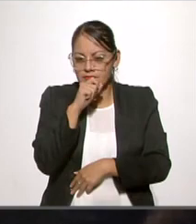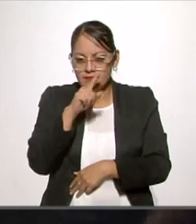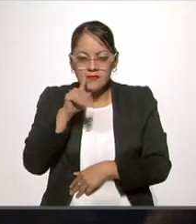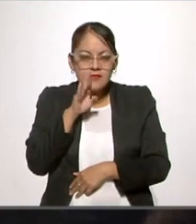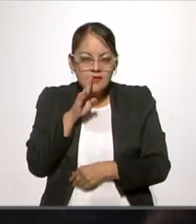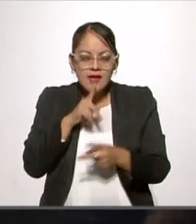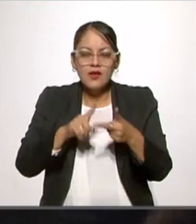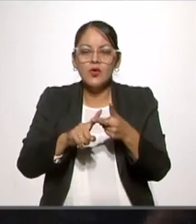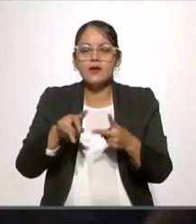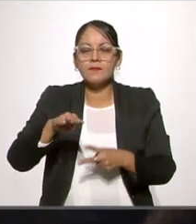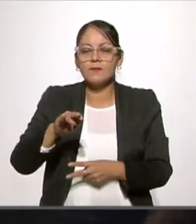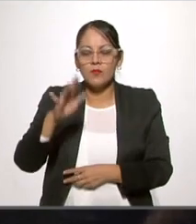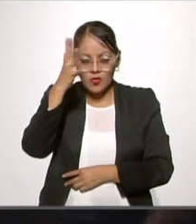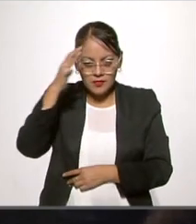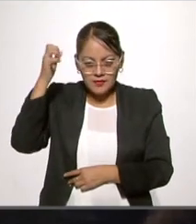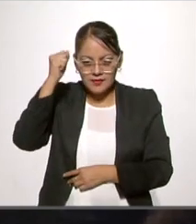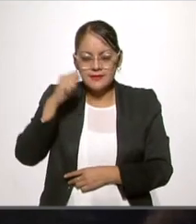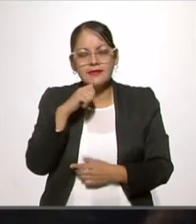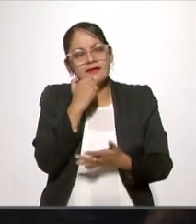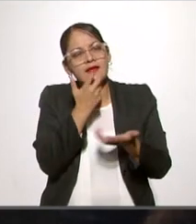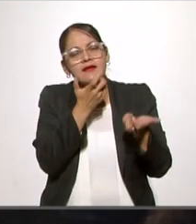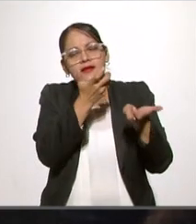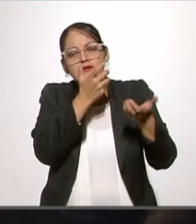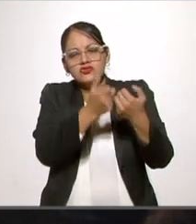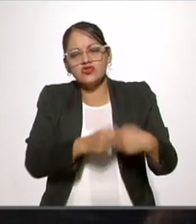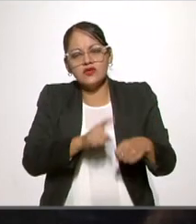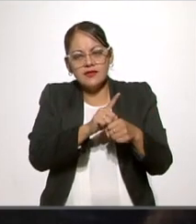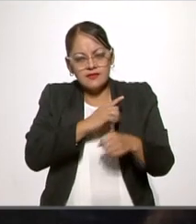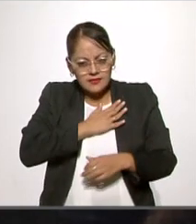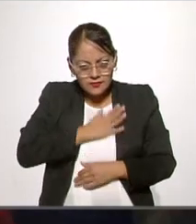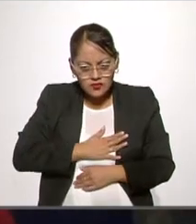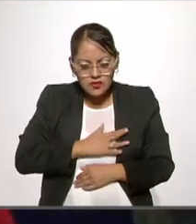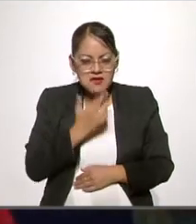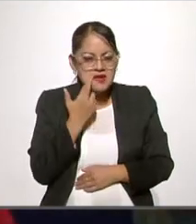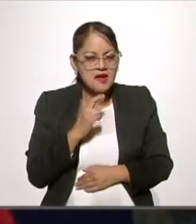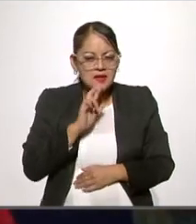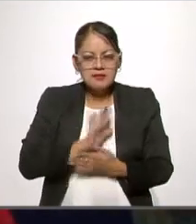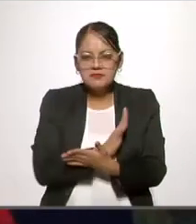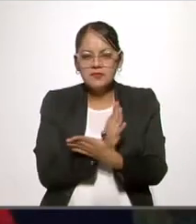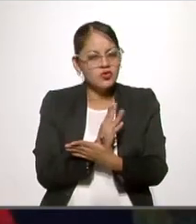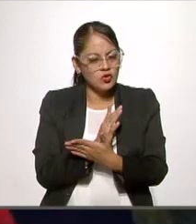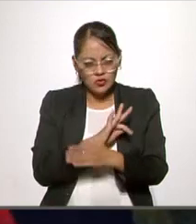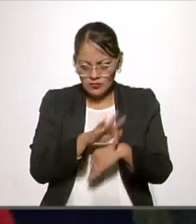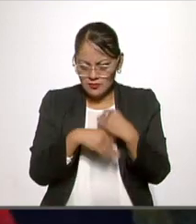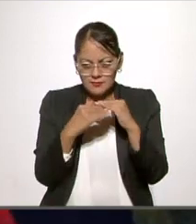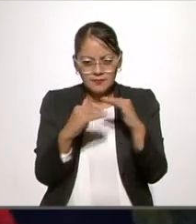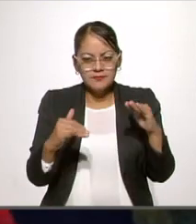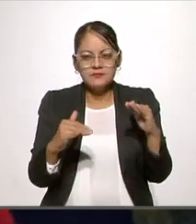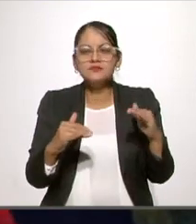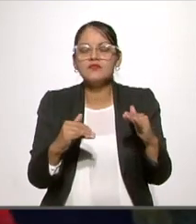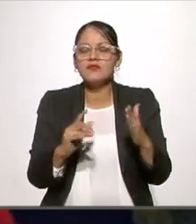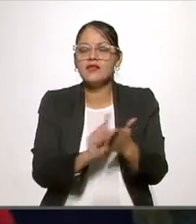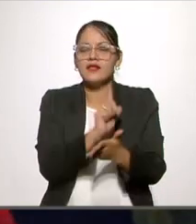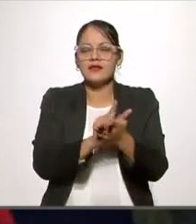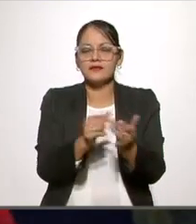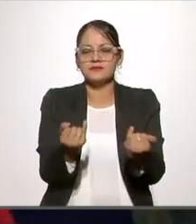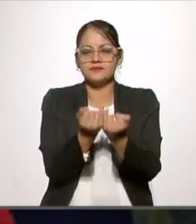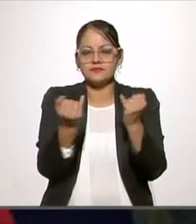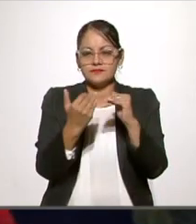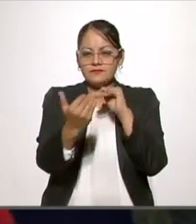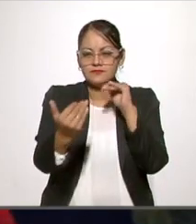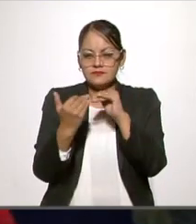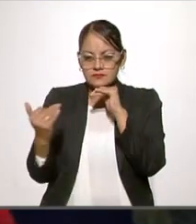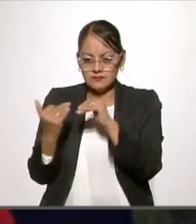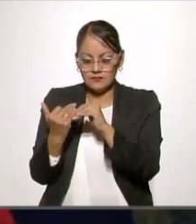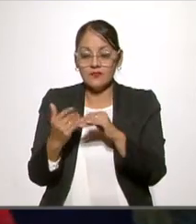una sociedad más justa, sin distinción de razas, donde todos fueran iguales ante la ley. Su conocimiento